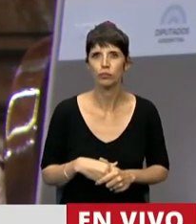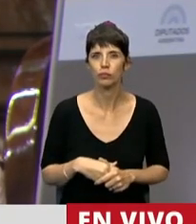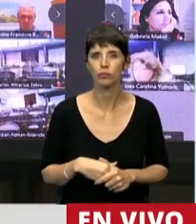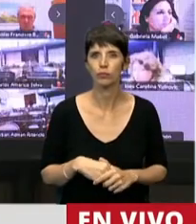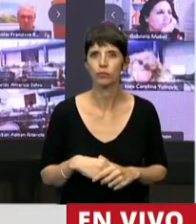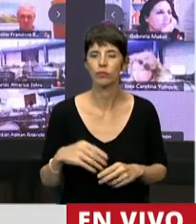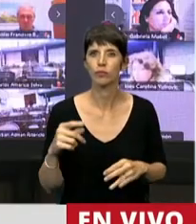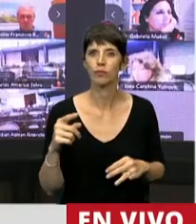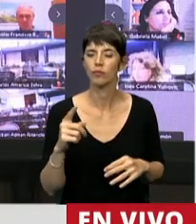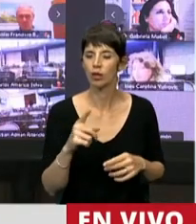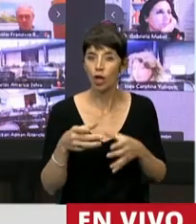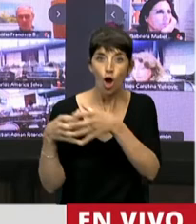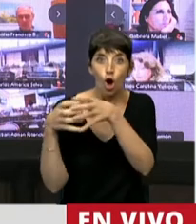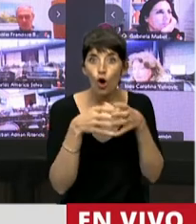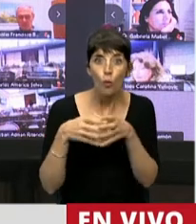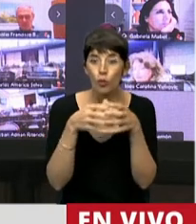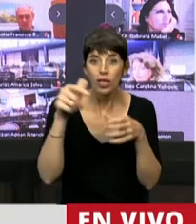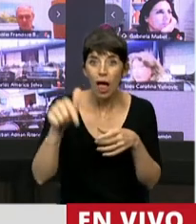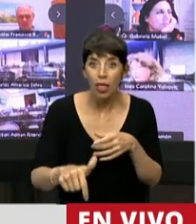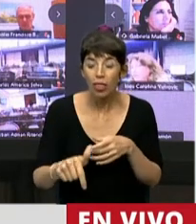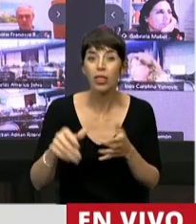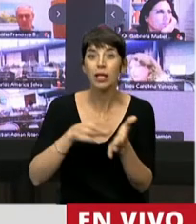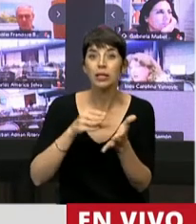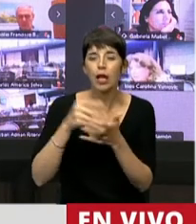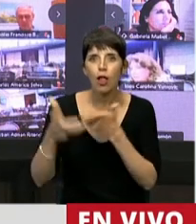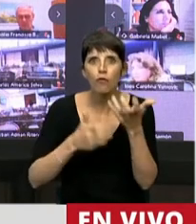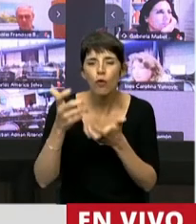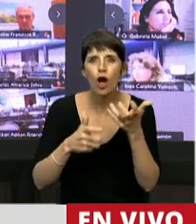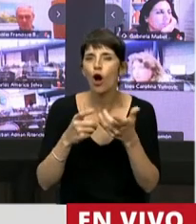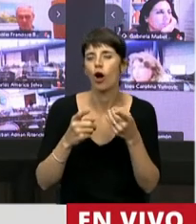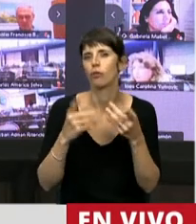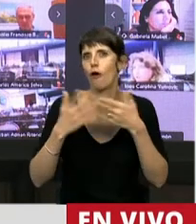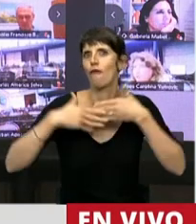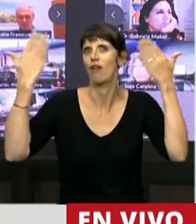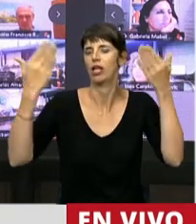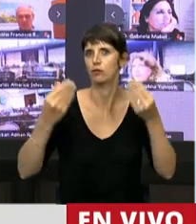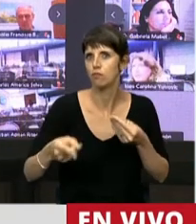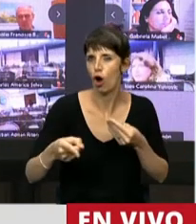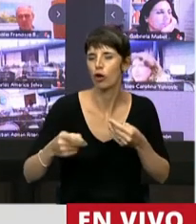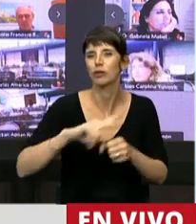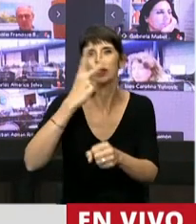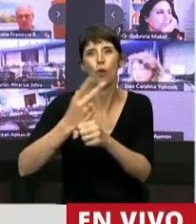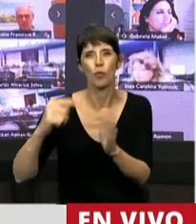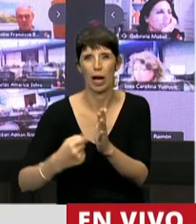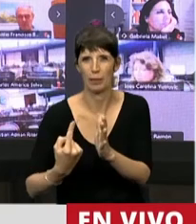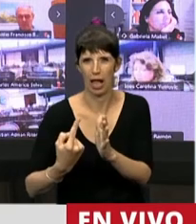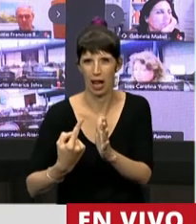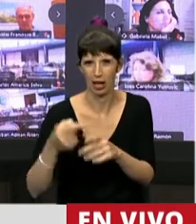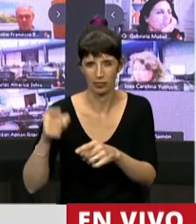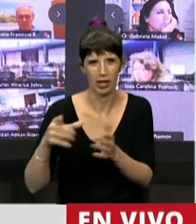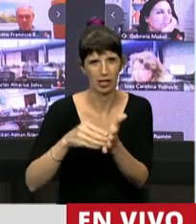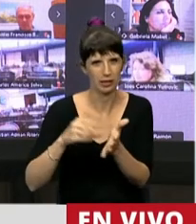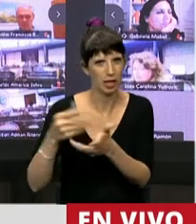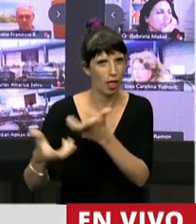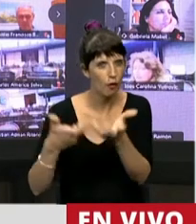ha sentido un gran entusiasmo por transformarse en la capital alterna de Tierra del Fuego. Así que